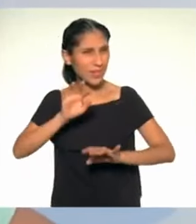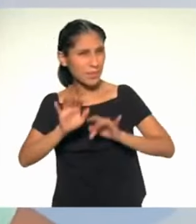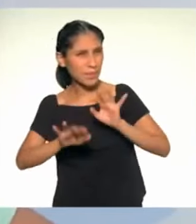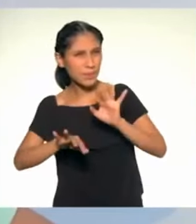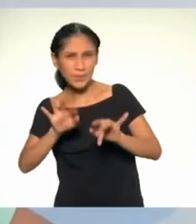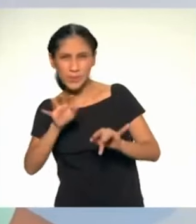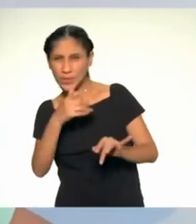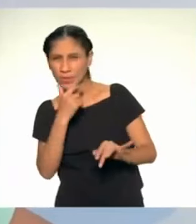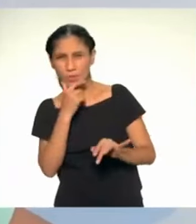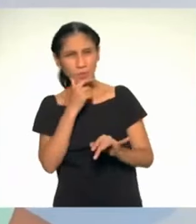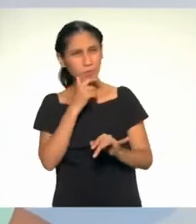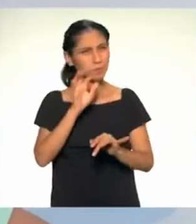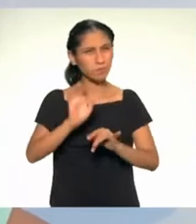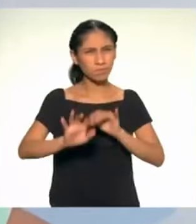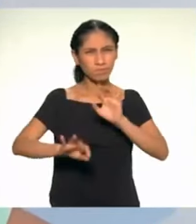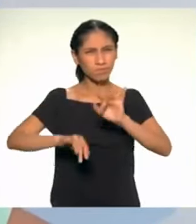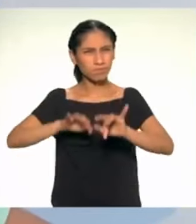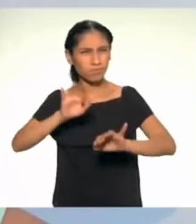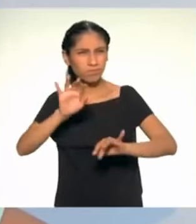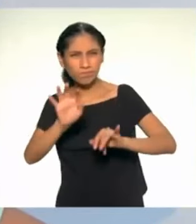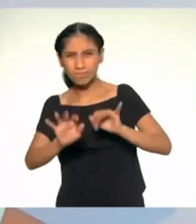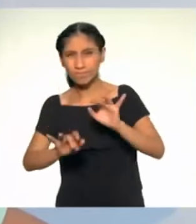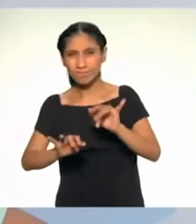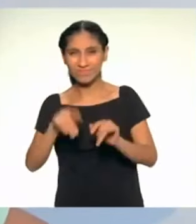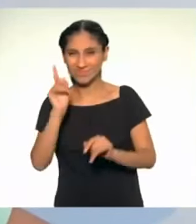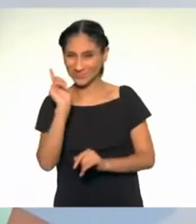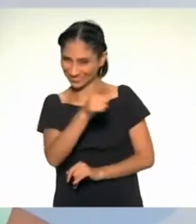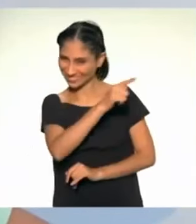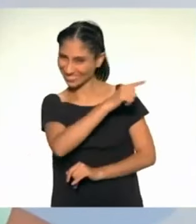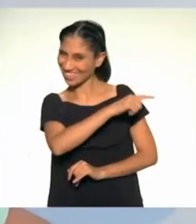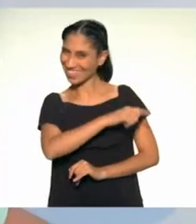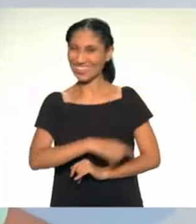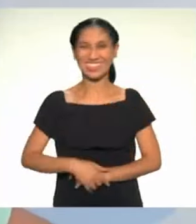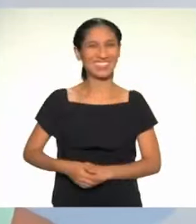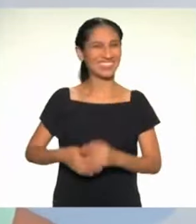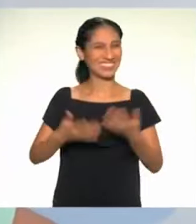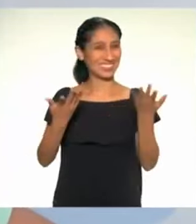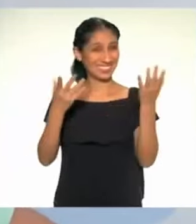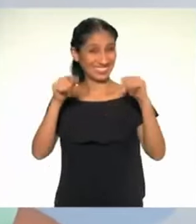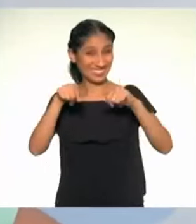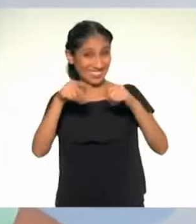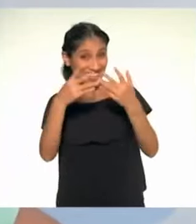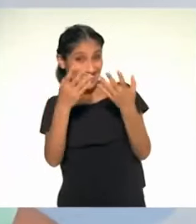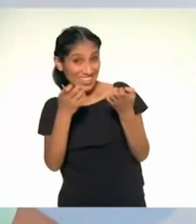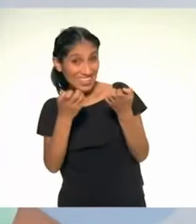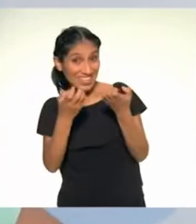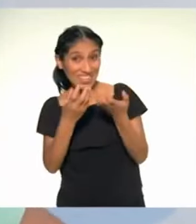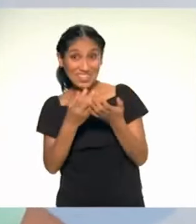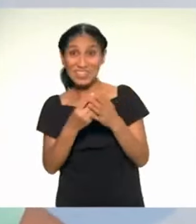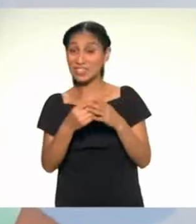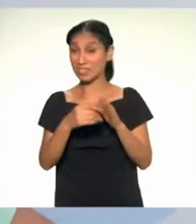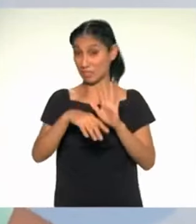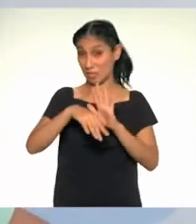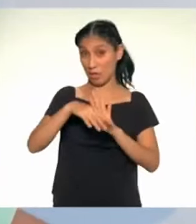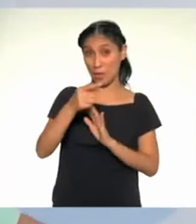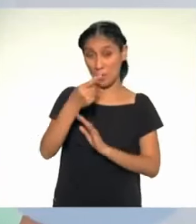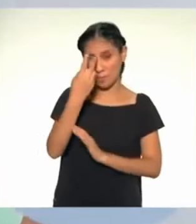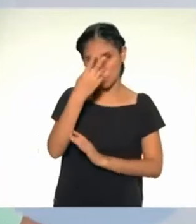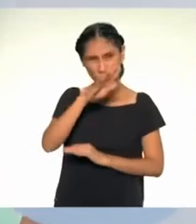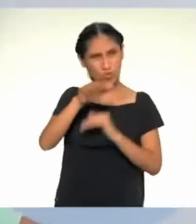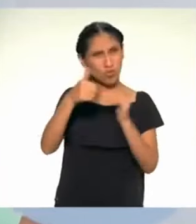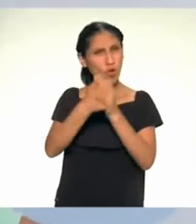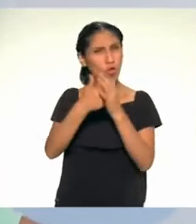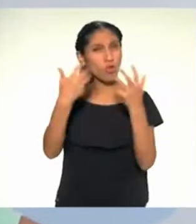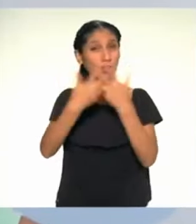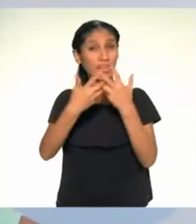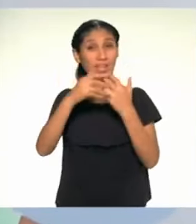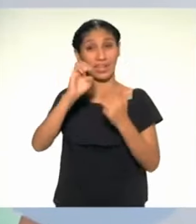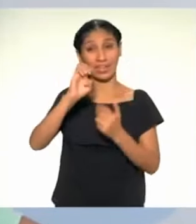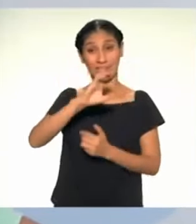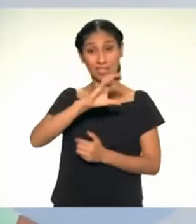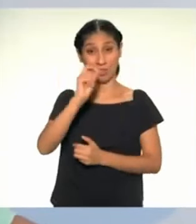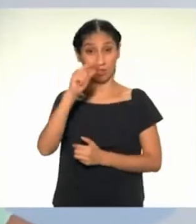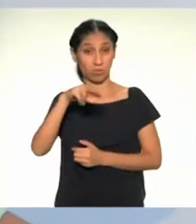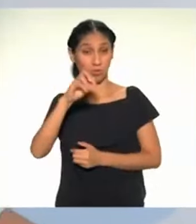A ver qué productos... ¡Ajá! Si quieres saber más sobre los econegocios, quédate en